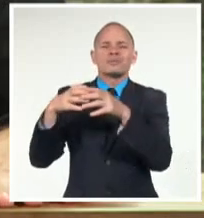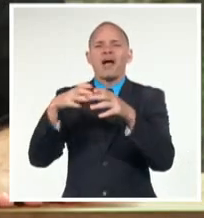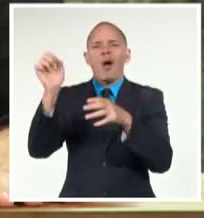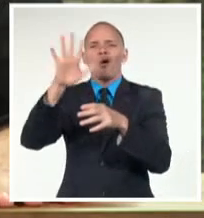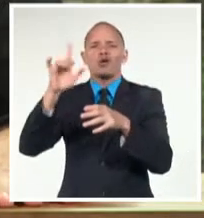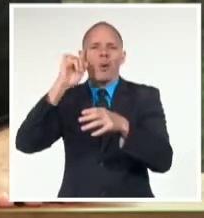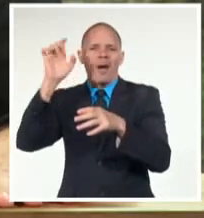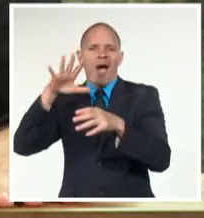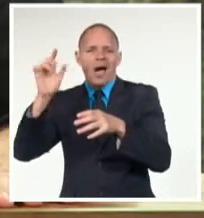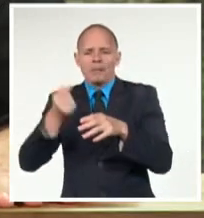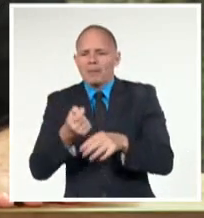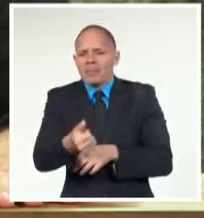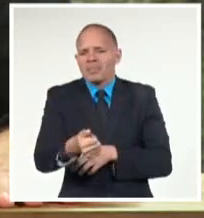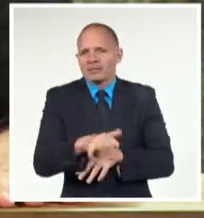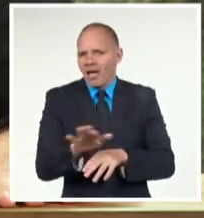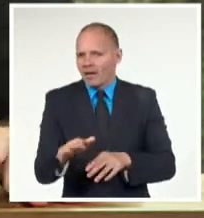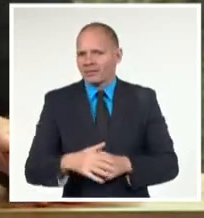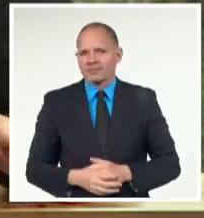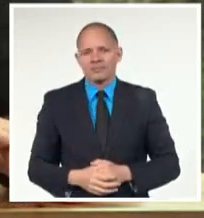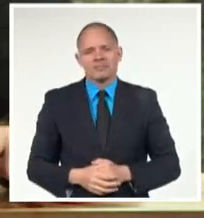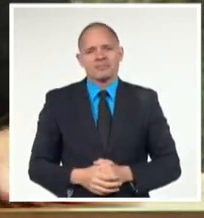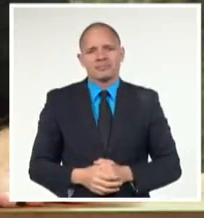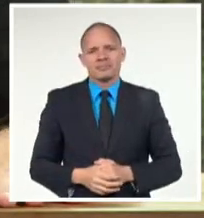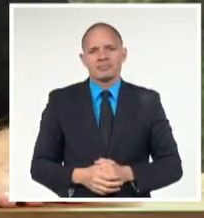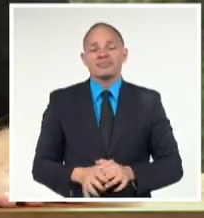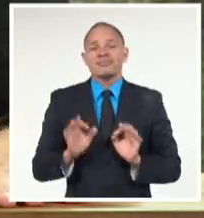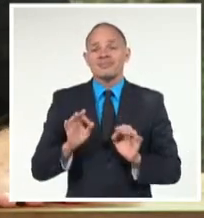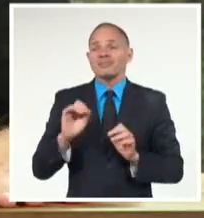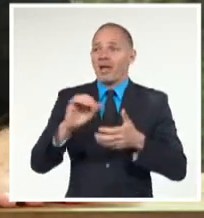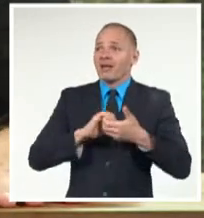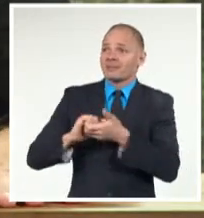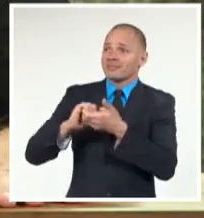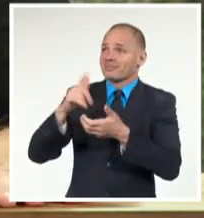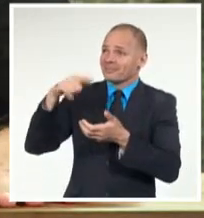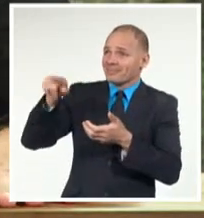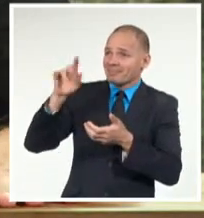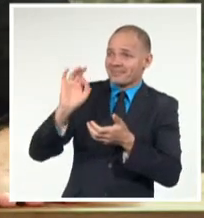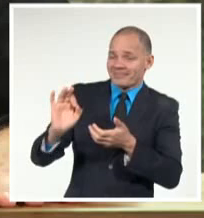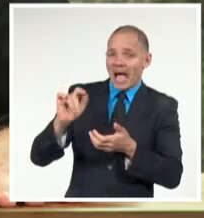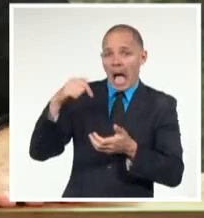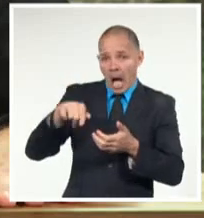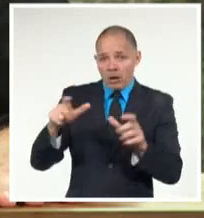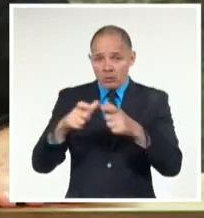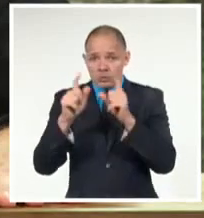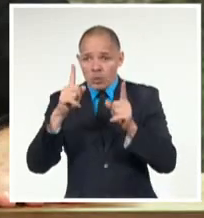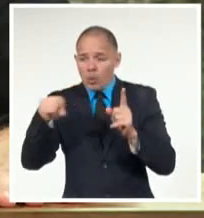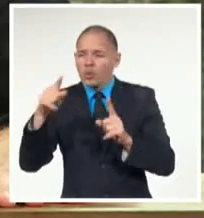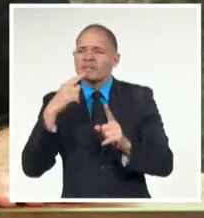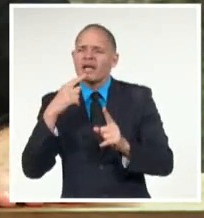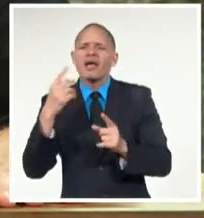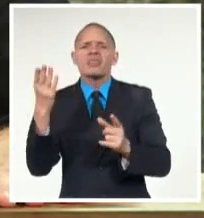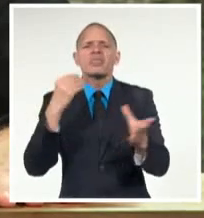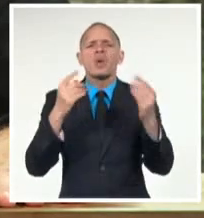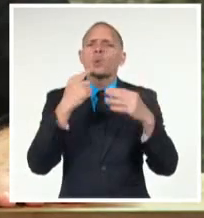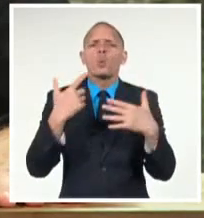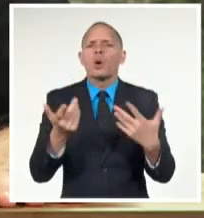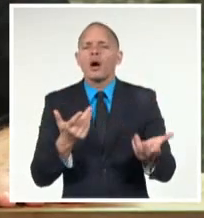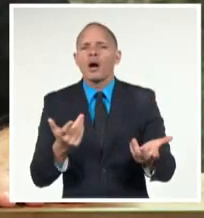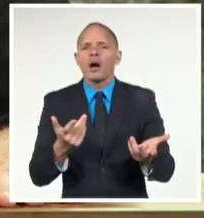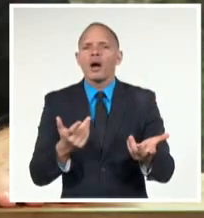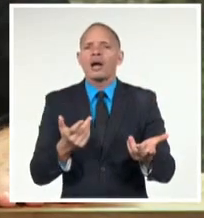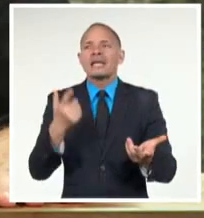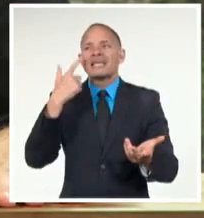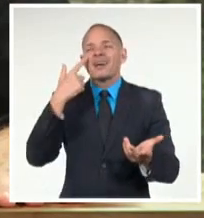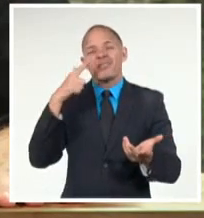en un futuro próximo. Estimados colegas, hoy en esta reunión ustedes han hecho referencia al adverso ambiente